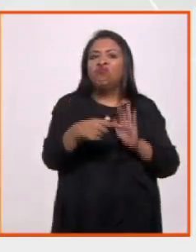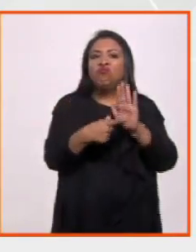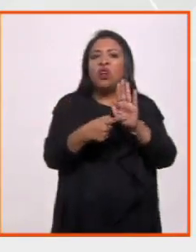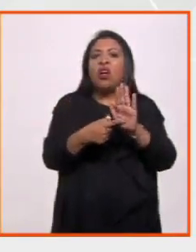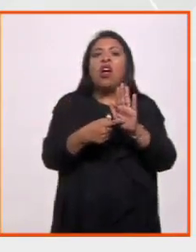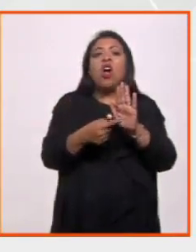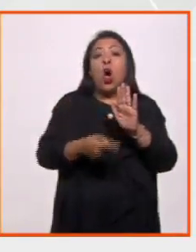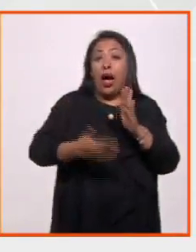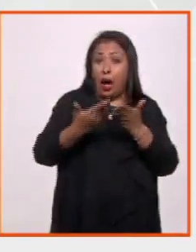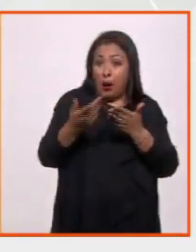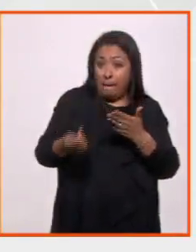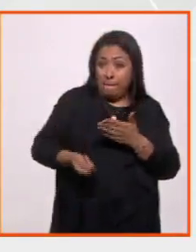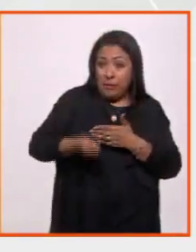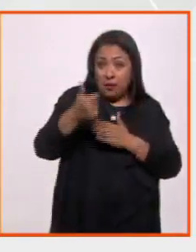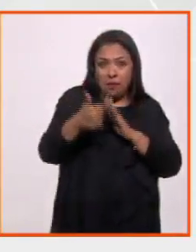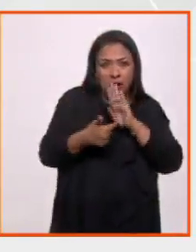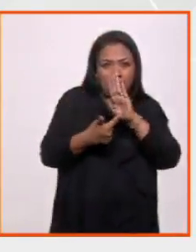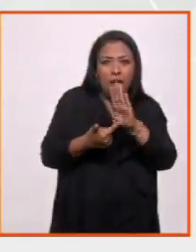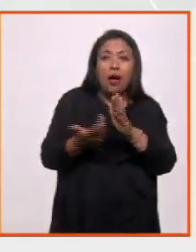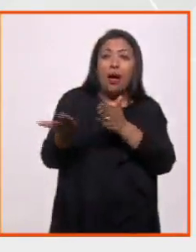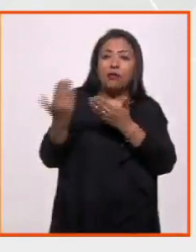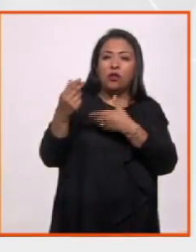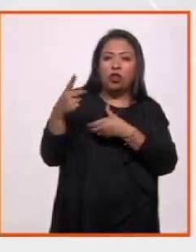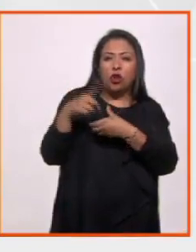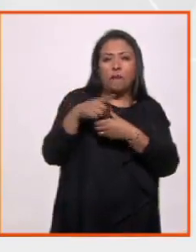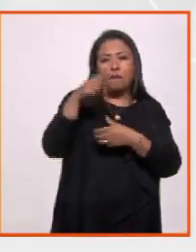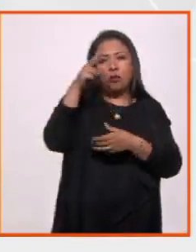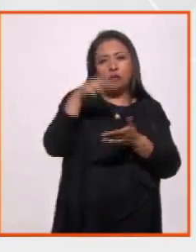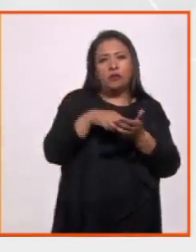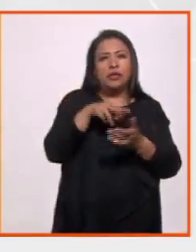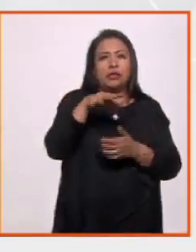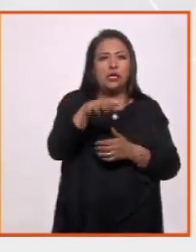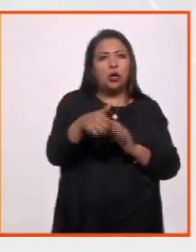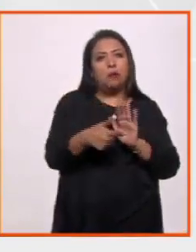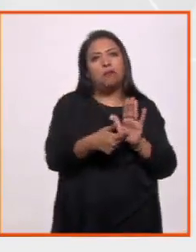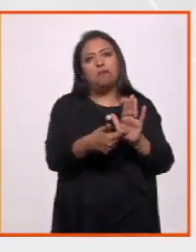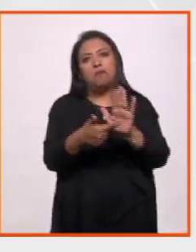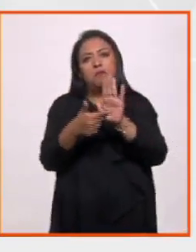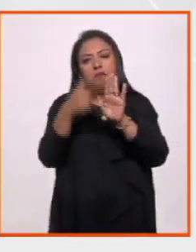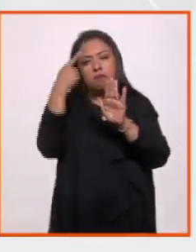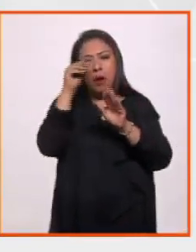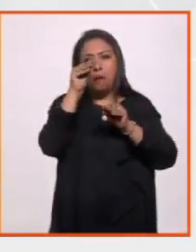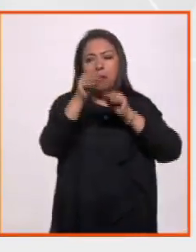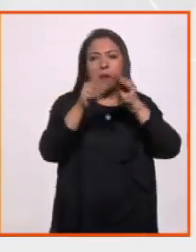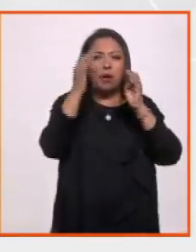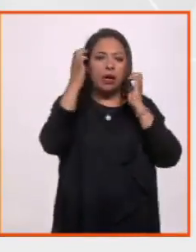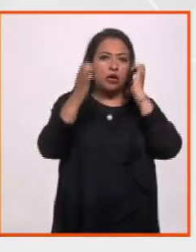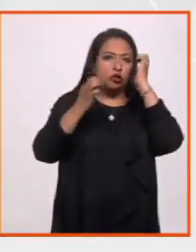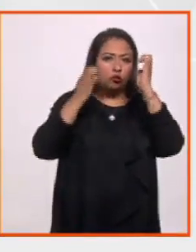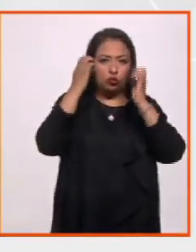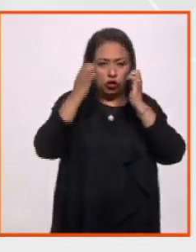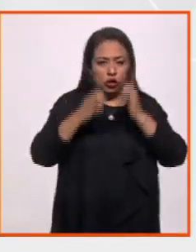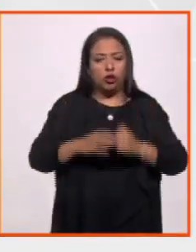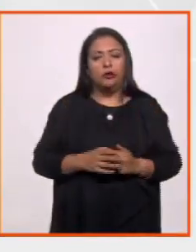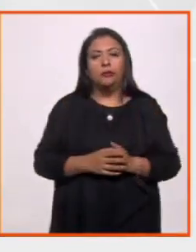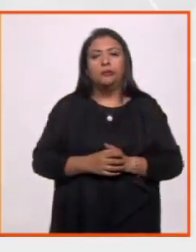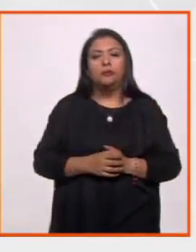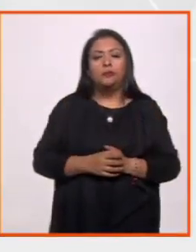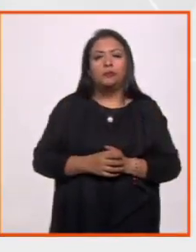primera vez desde su donación, en 2005, que el Museo Franz Mayer la saca de su observo para montar una exposición con ellas.